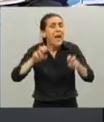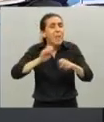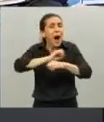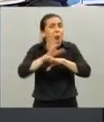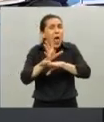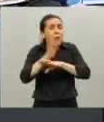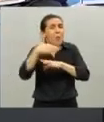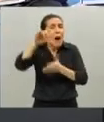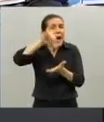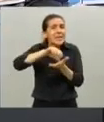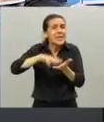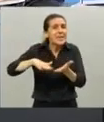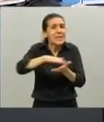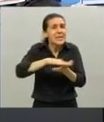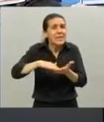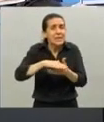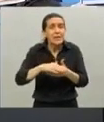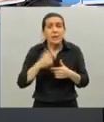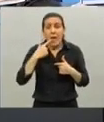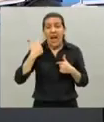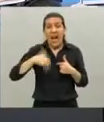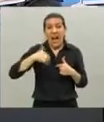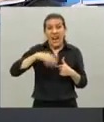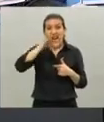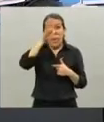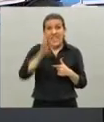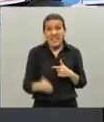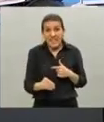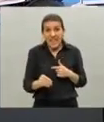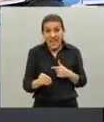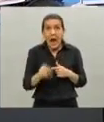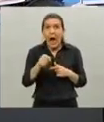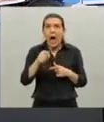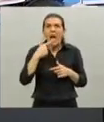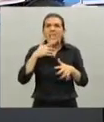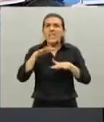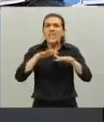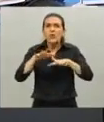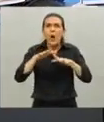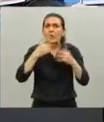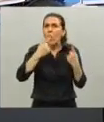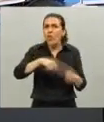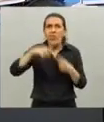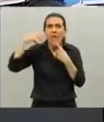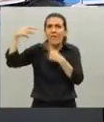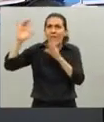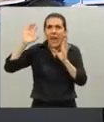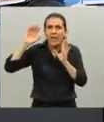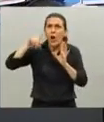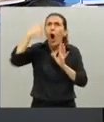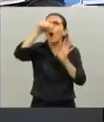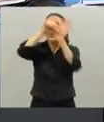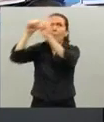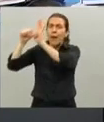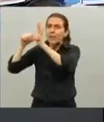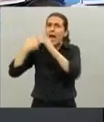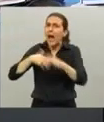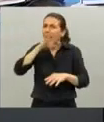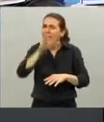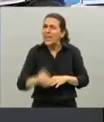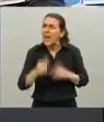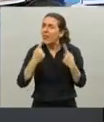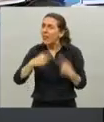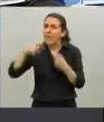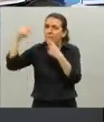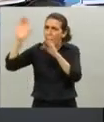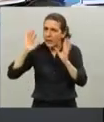coronavirus la Argentina está en una situación muy distinta al resto de los países y